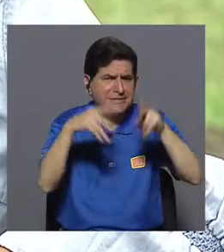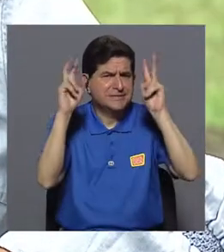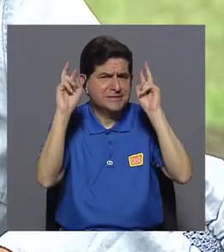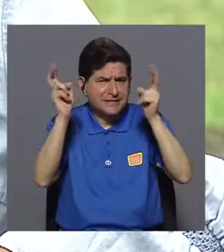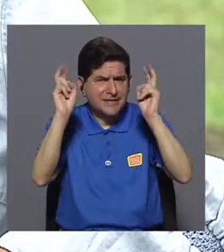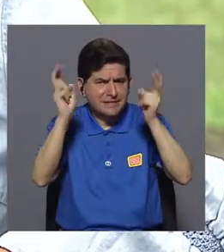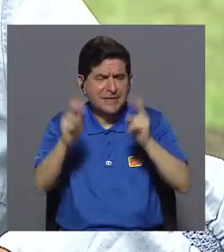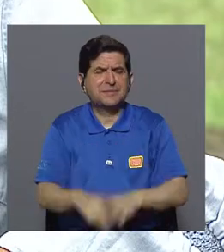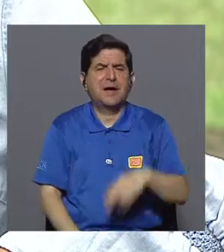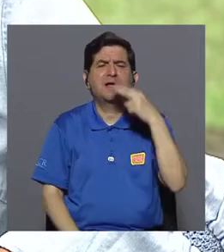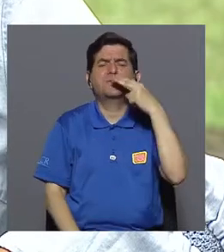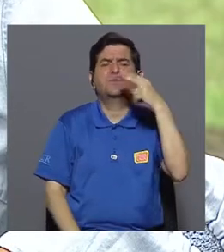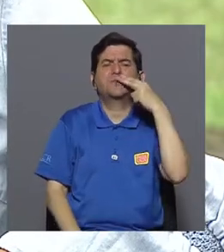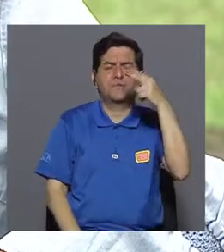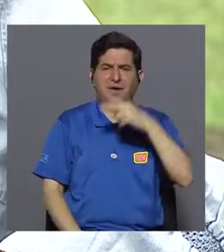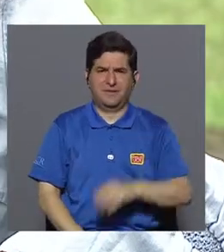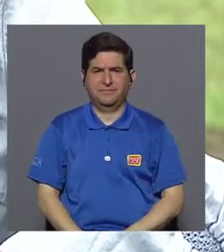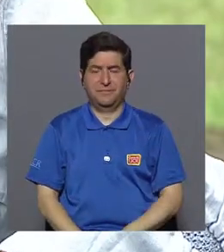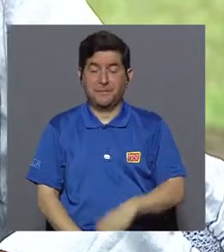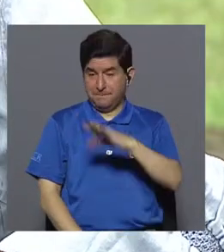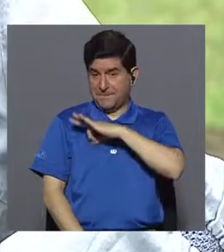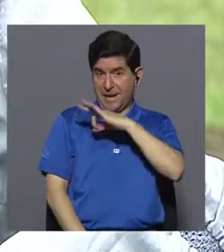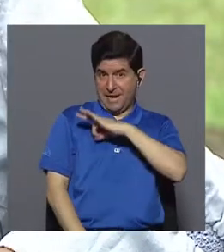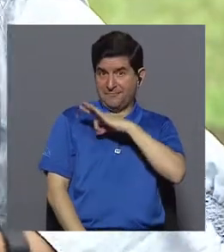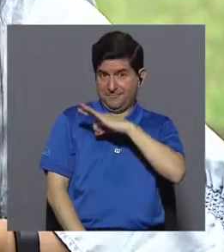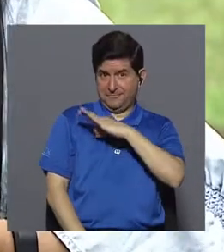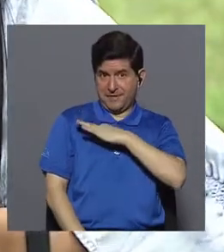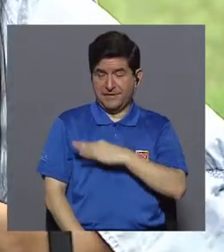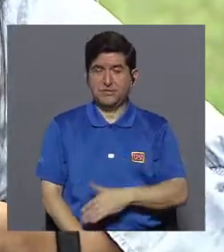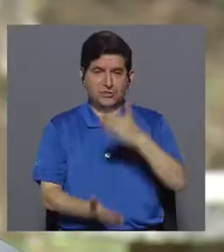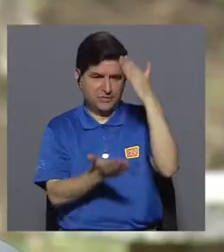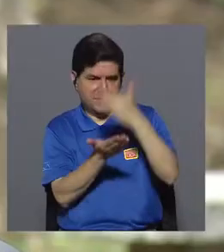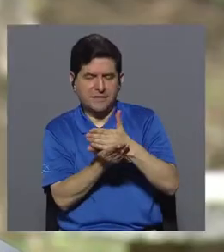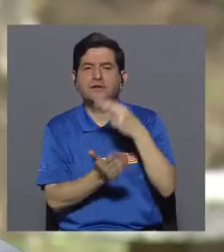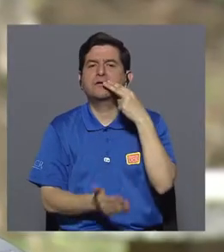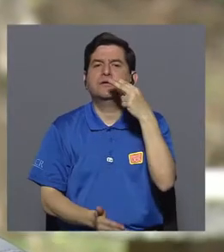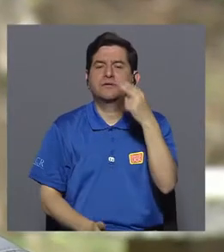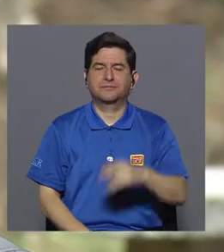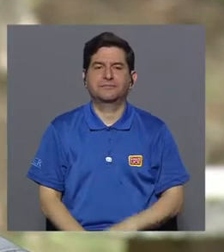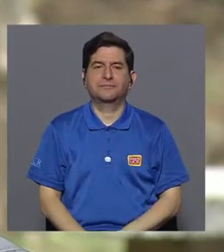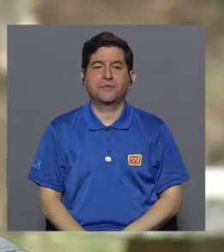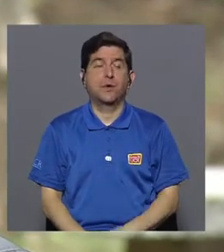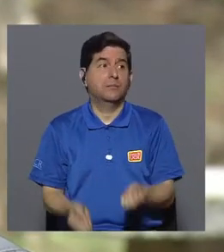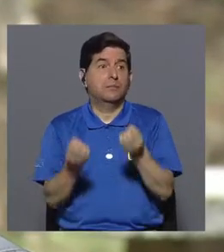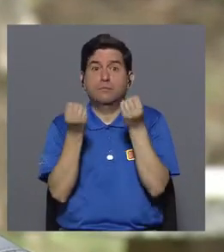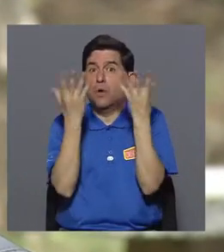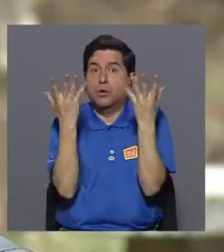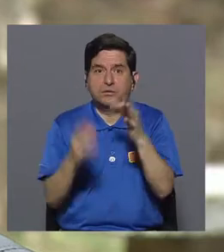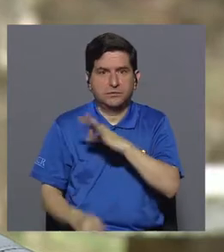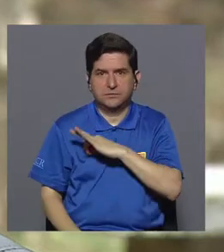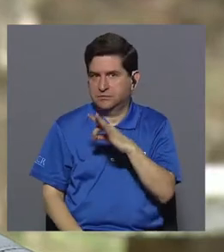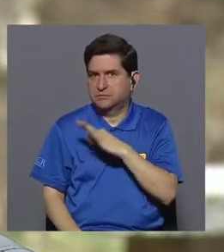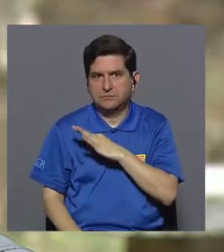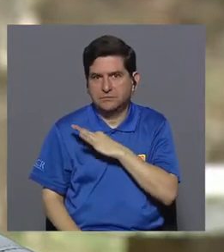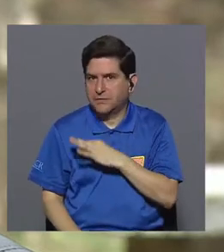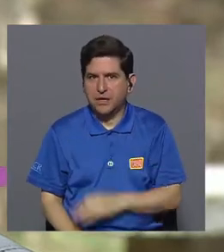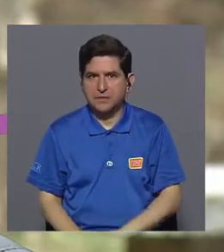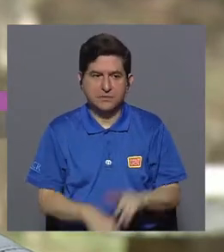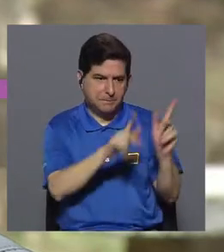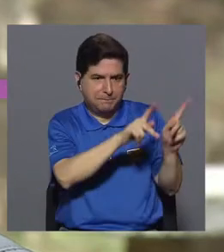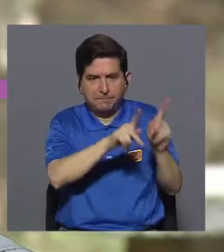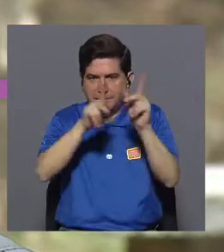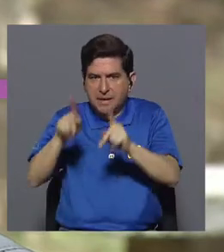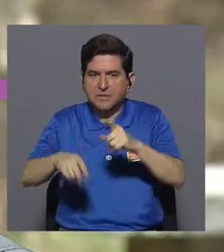tema del fumado. Beneficios de dejar de fumar. Ok, son muchísimos los beneficios que tienen los